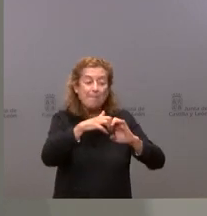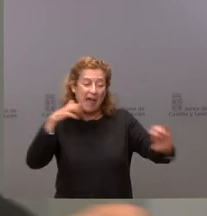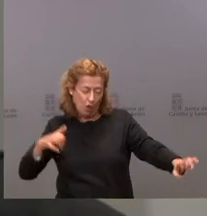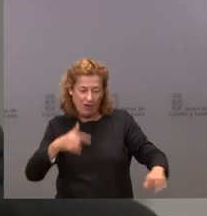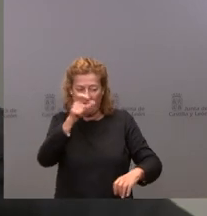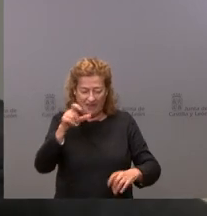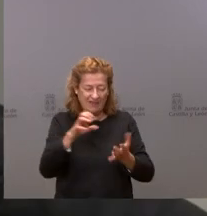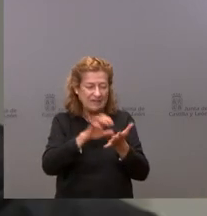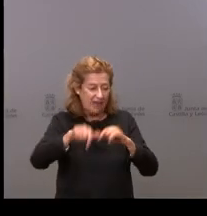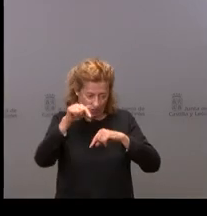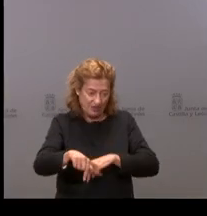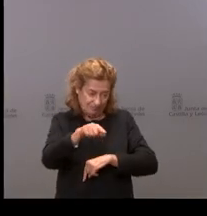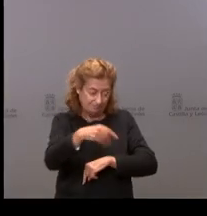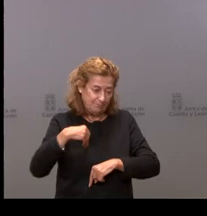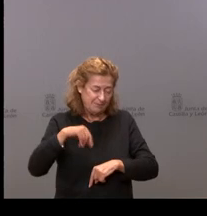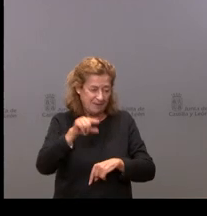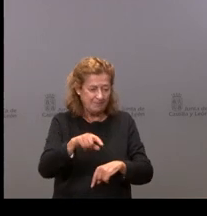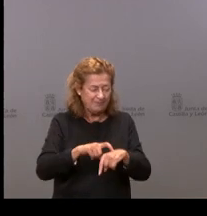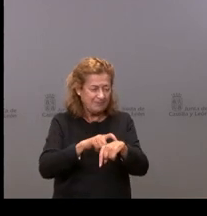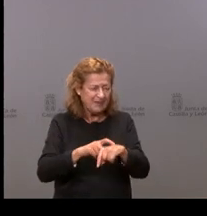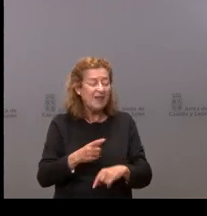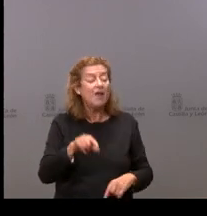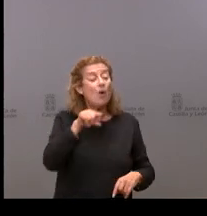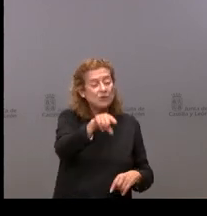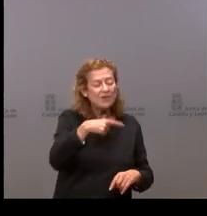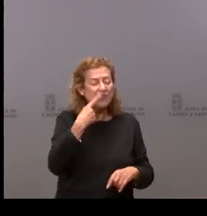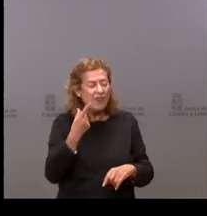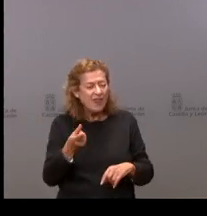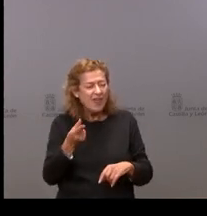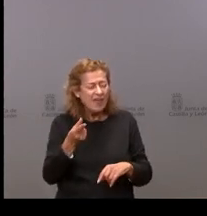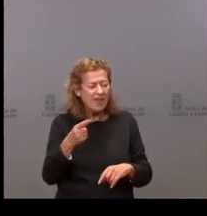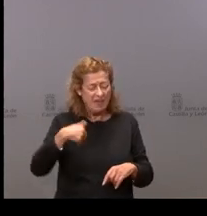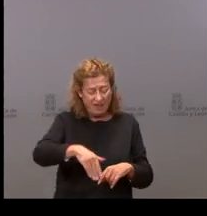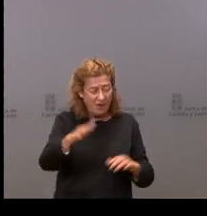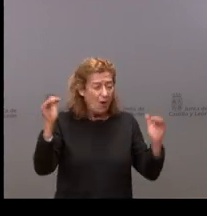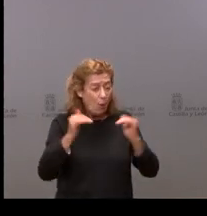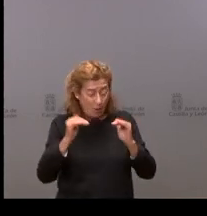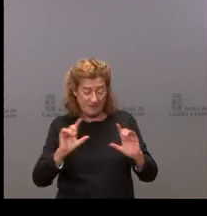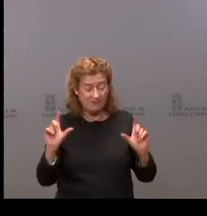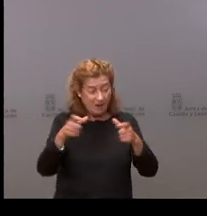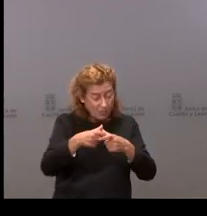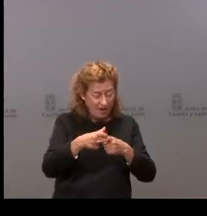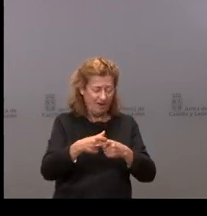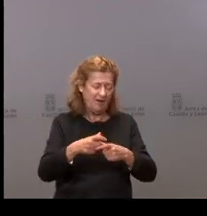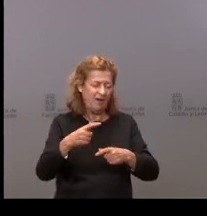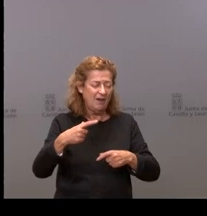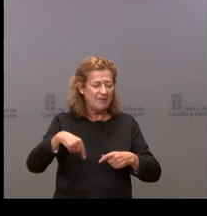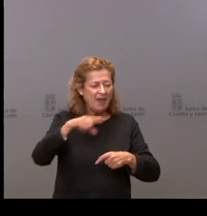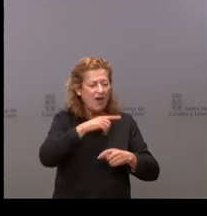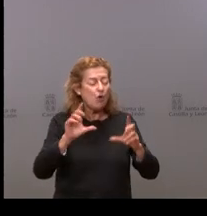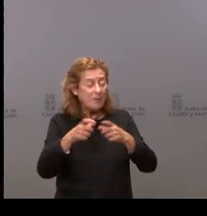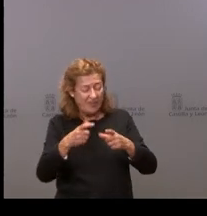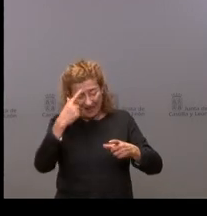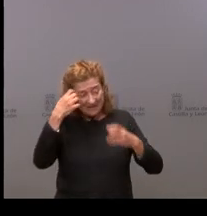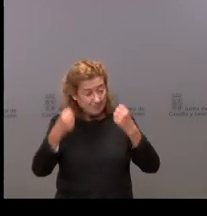en nuestra comunidad autónoma. Sí, usted ha dicho que el jueves se reunirá el comité de expertos, que el viernes